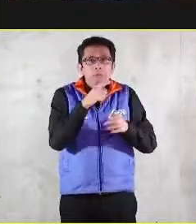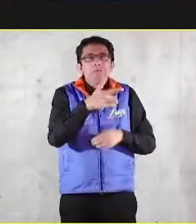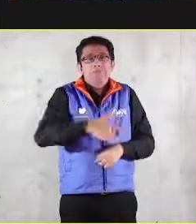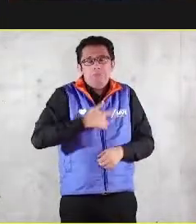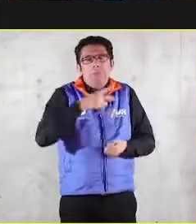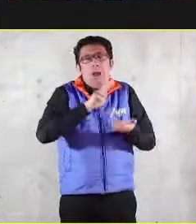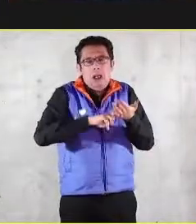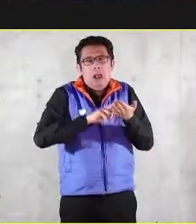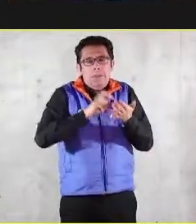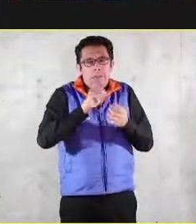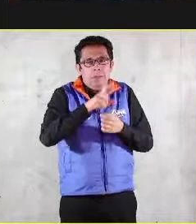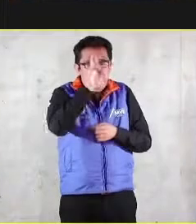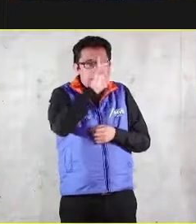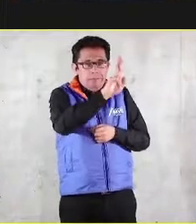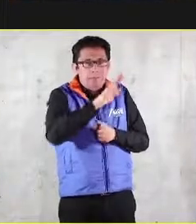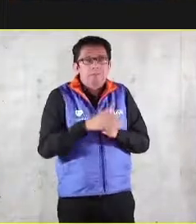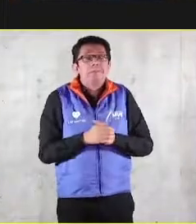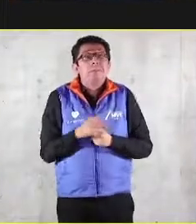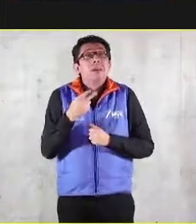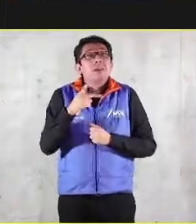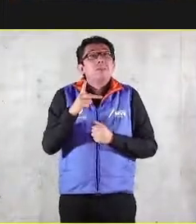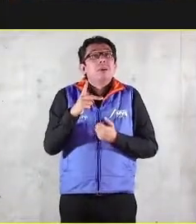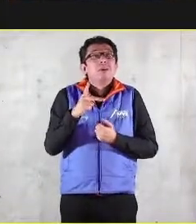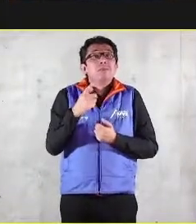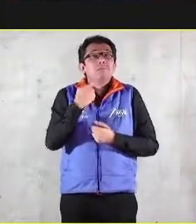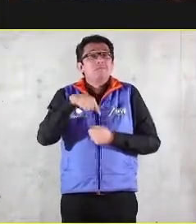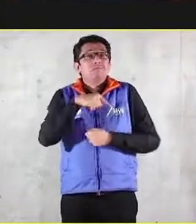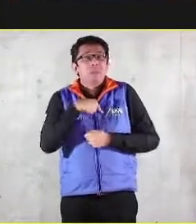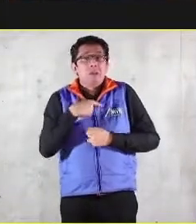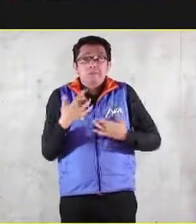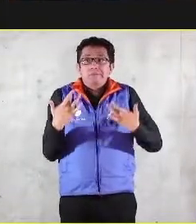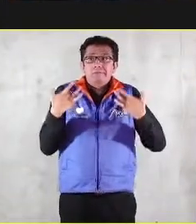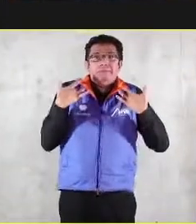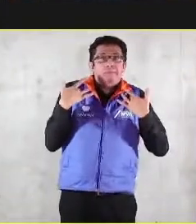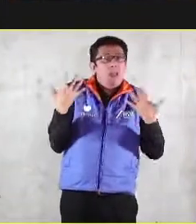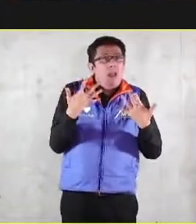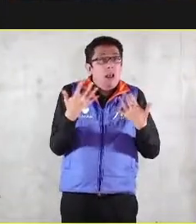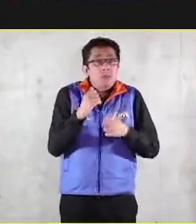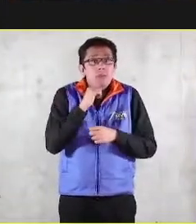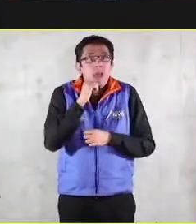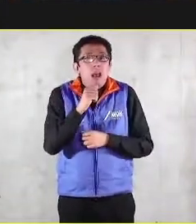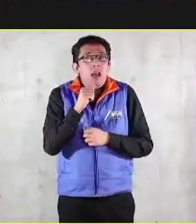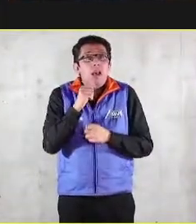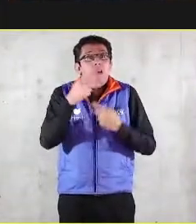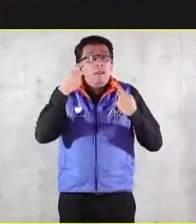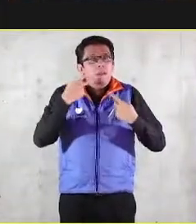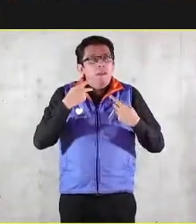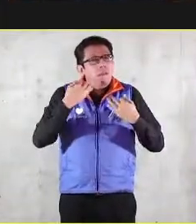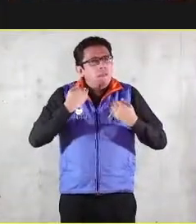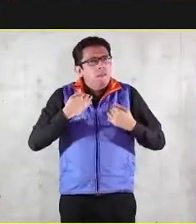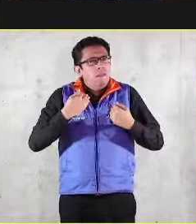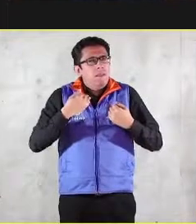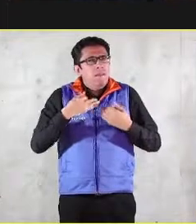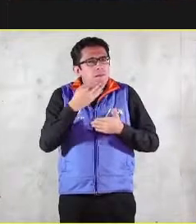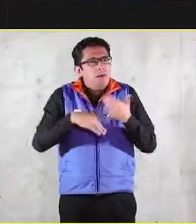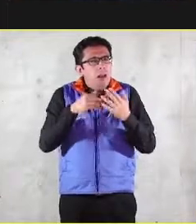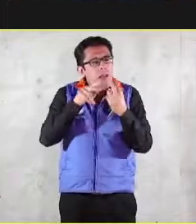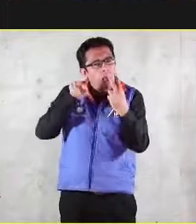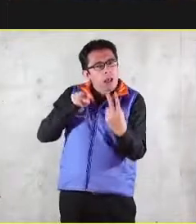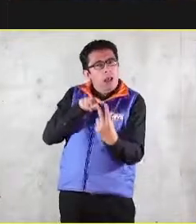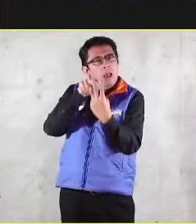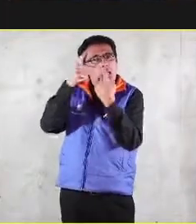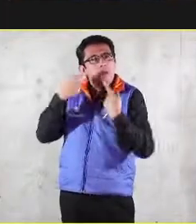el problema es que hacia la sociedad si no nos involucramos no vemos a la cara a los destinatarios y entonces